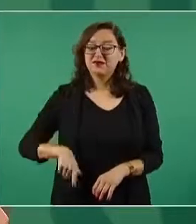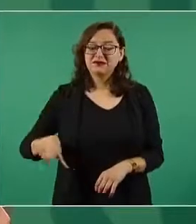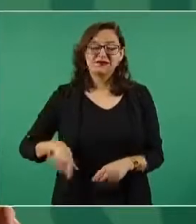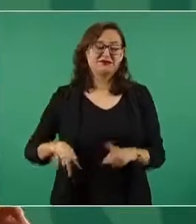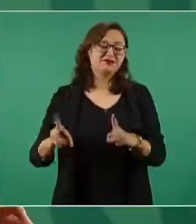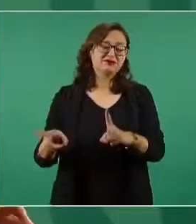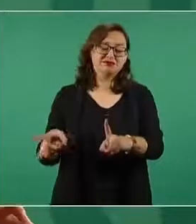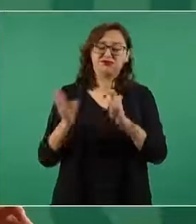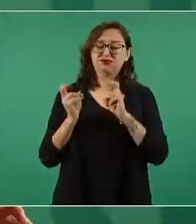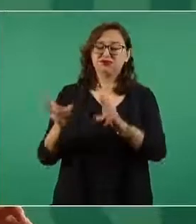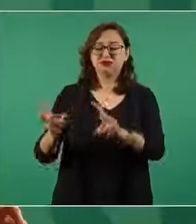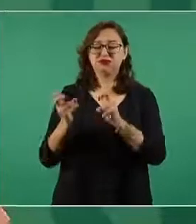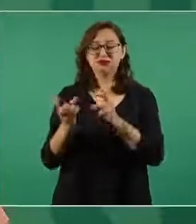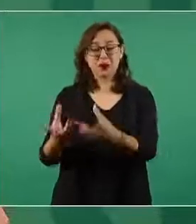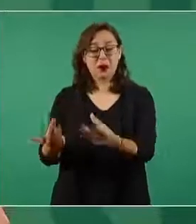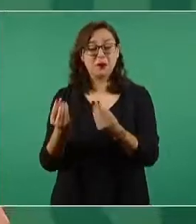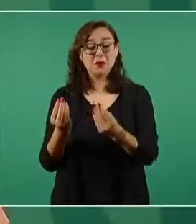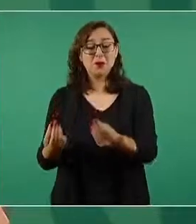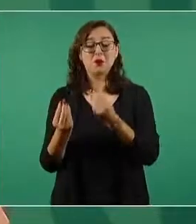casi todo,